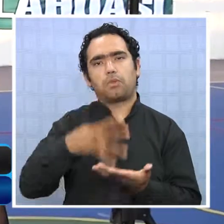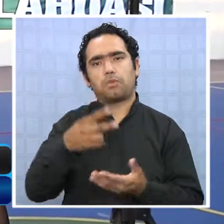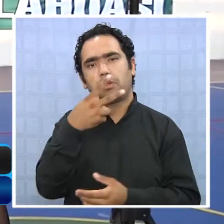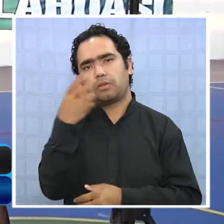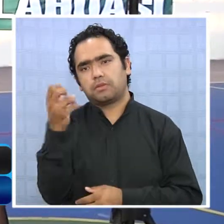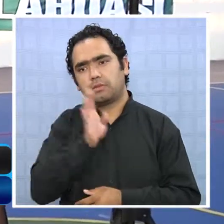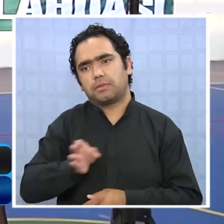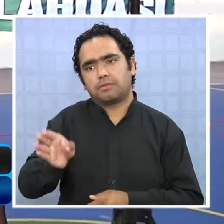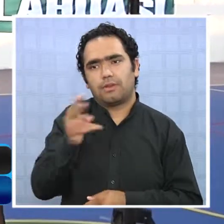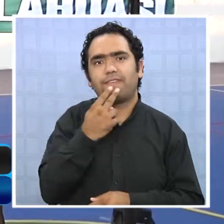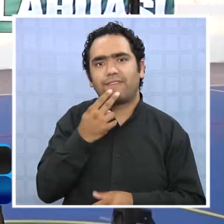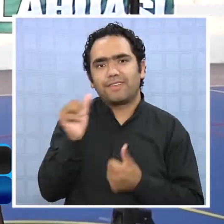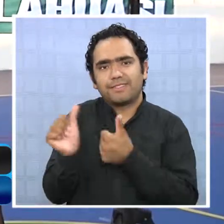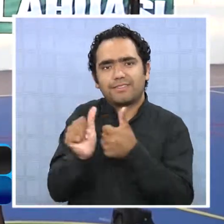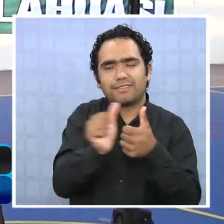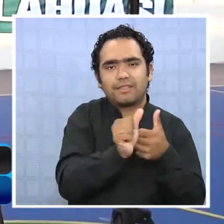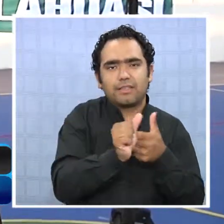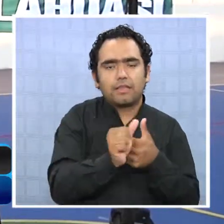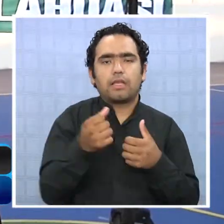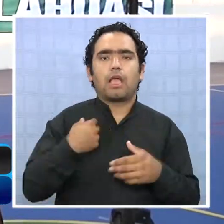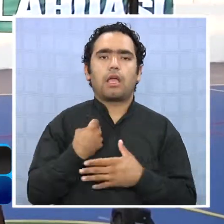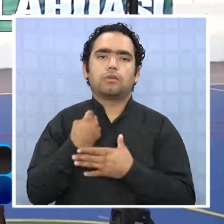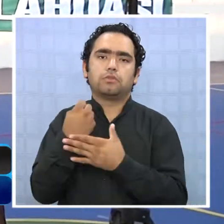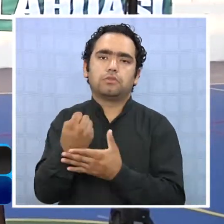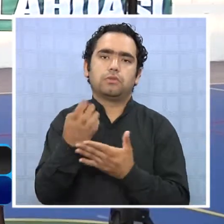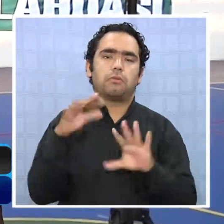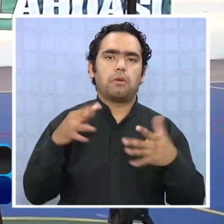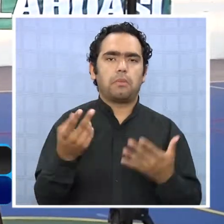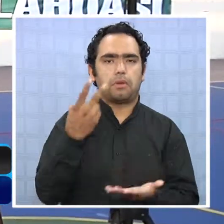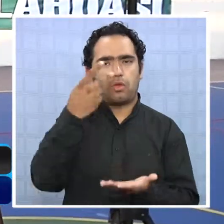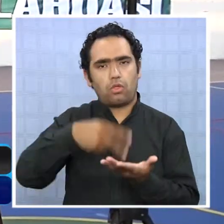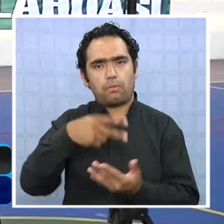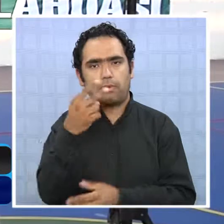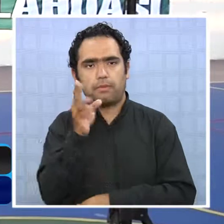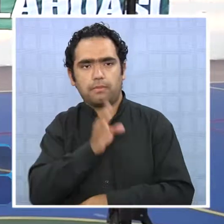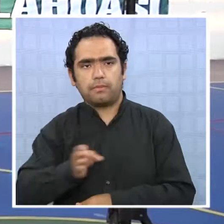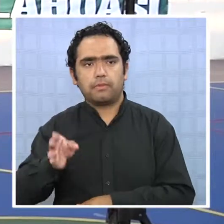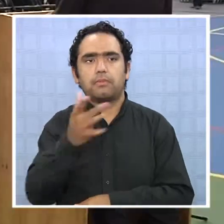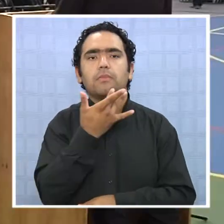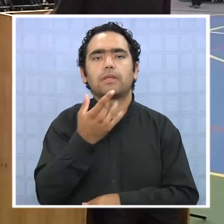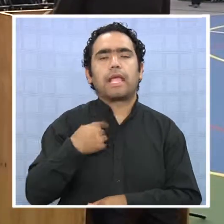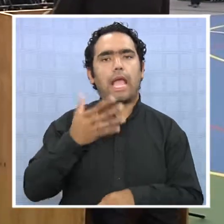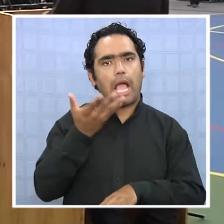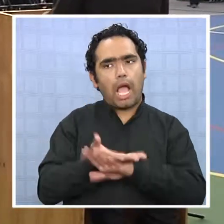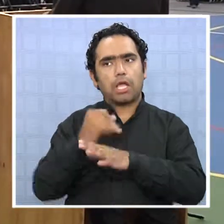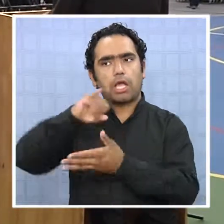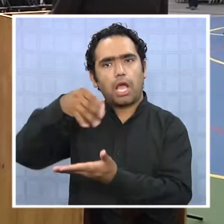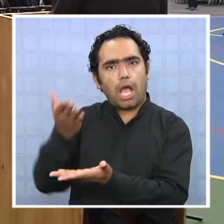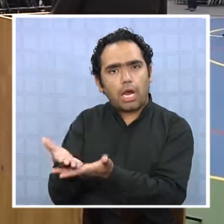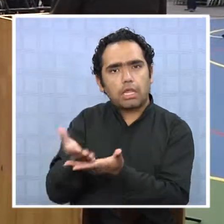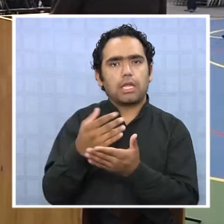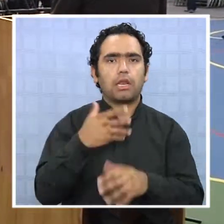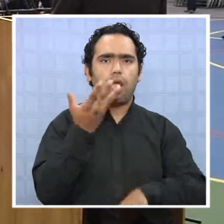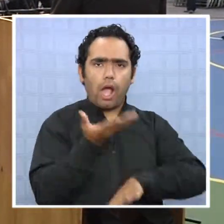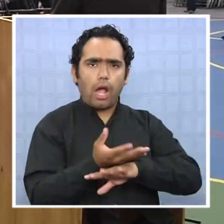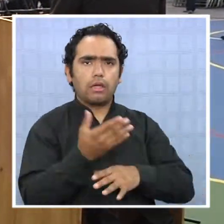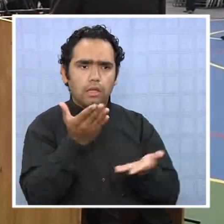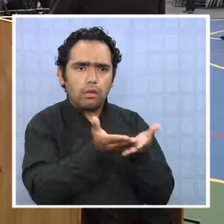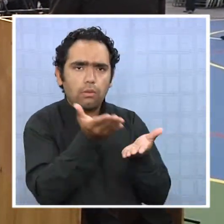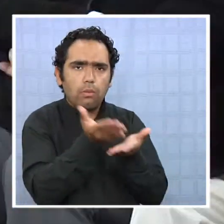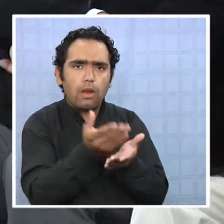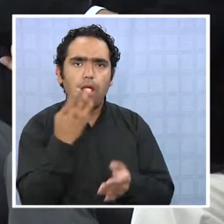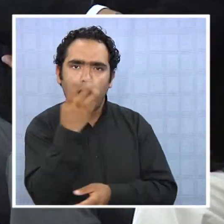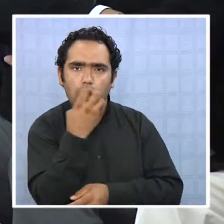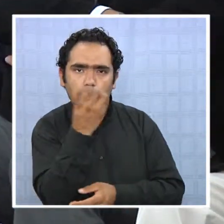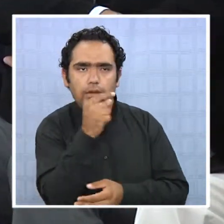habitantes, y que ha de beneficiar directamente cerca de 2.000 personas, porque tenemos tres jardines infantiles, con el lenguaje que también